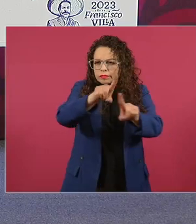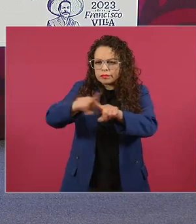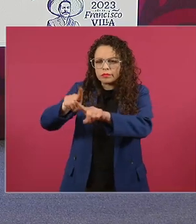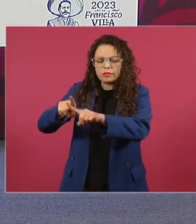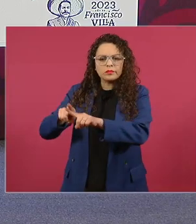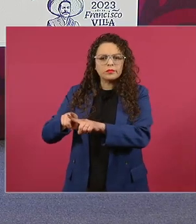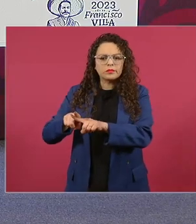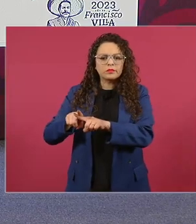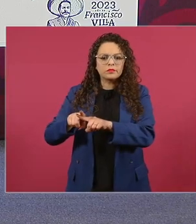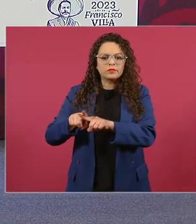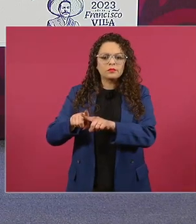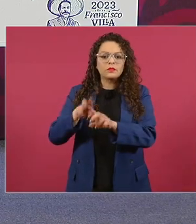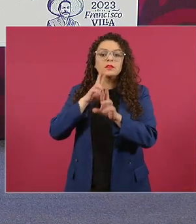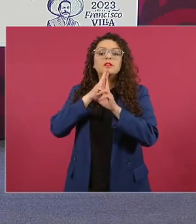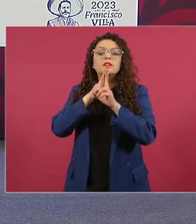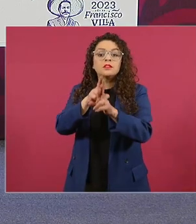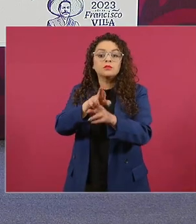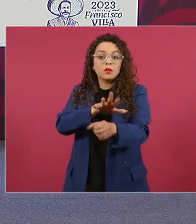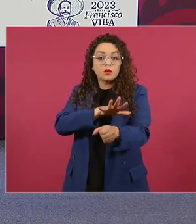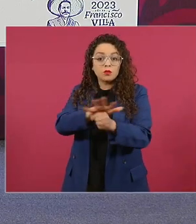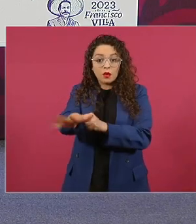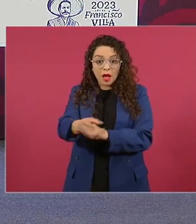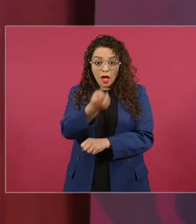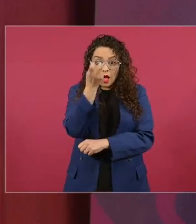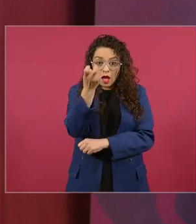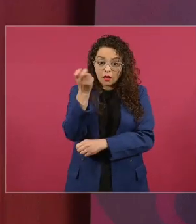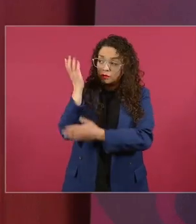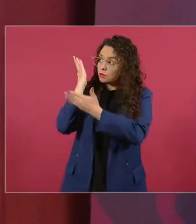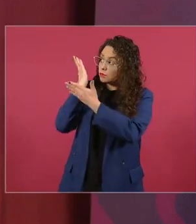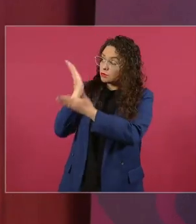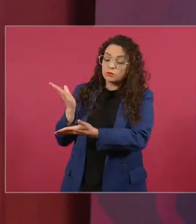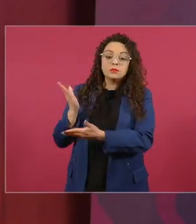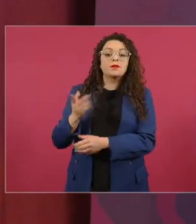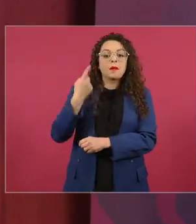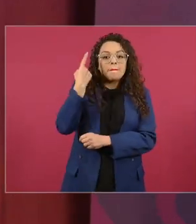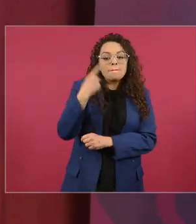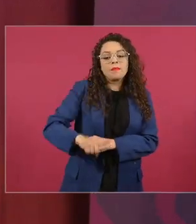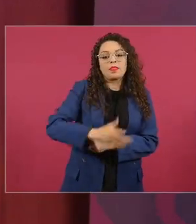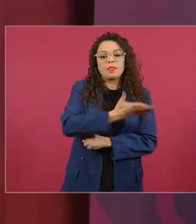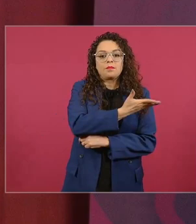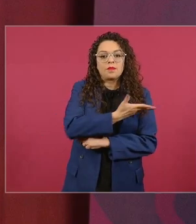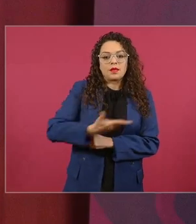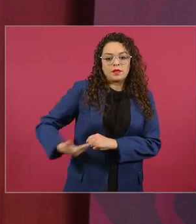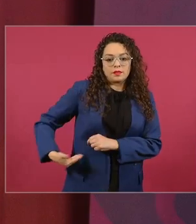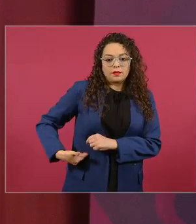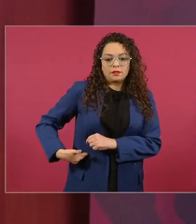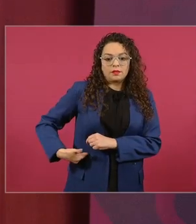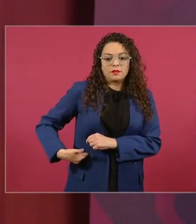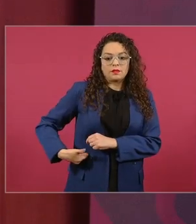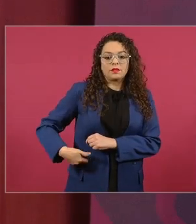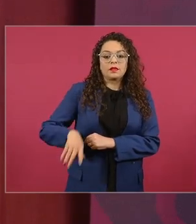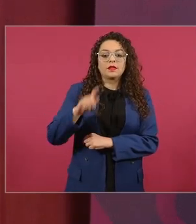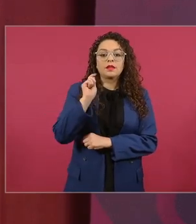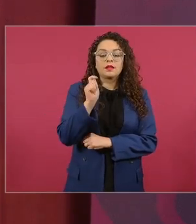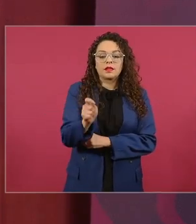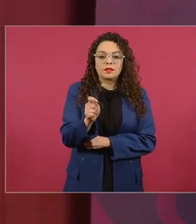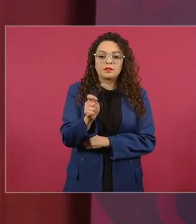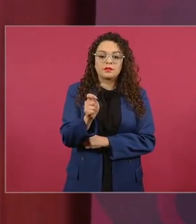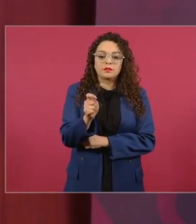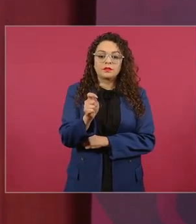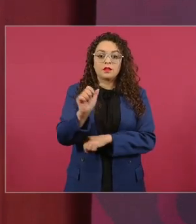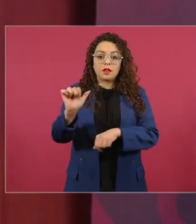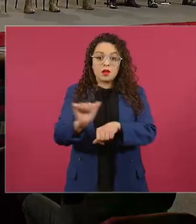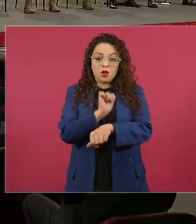esta es la respuesta que nos ha instruido el señor presidente de dar, es el apoyo para regularizar